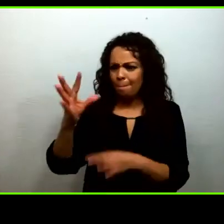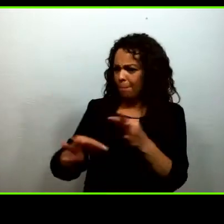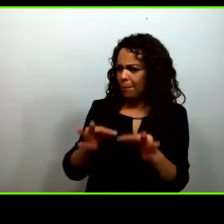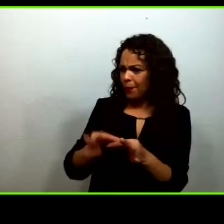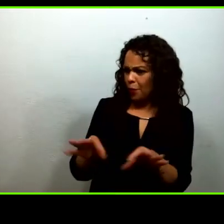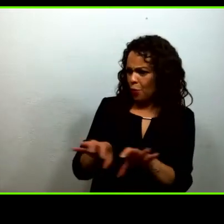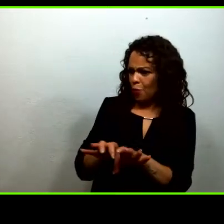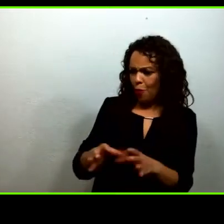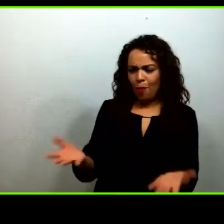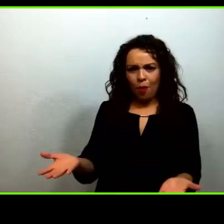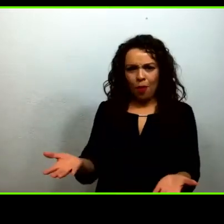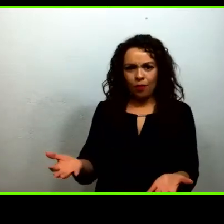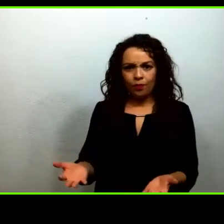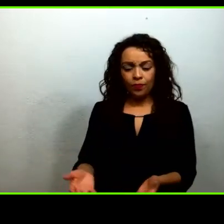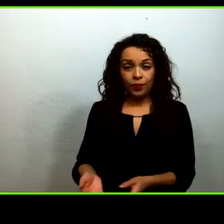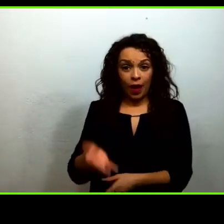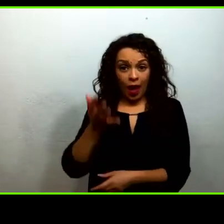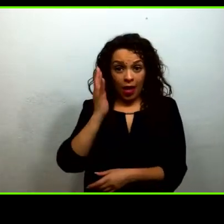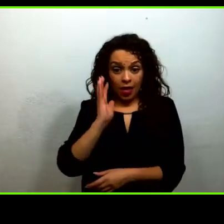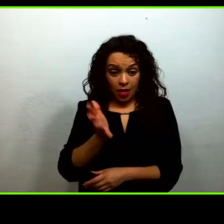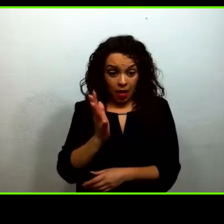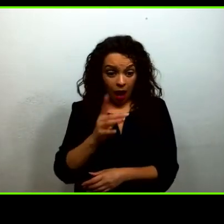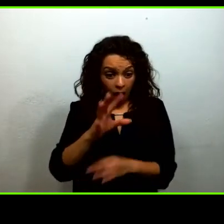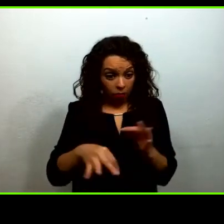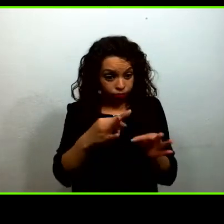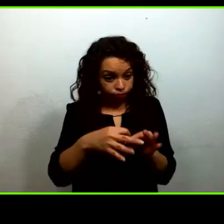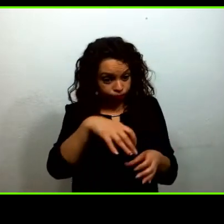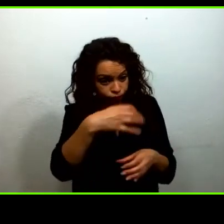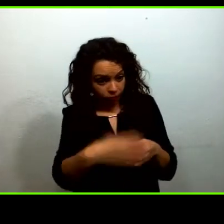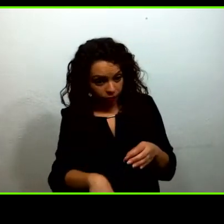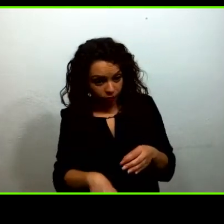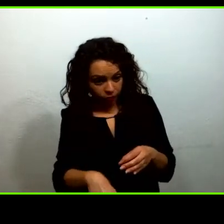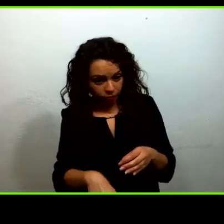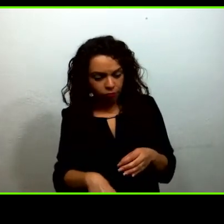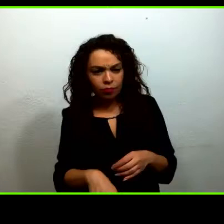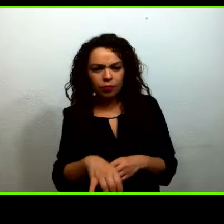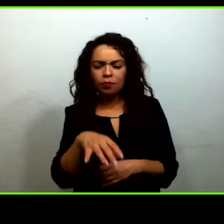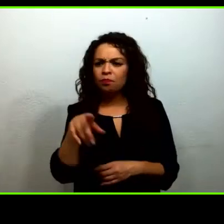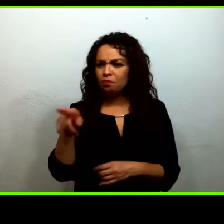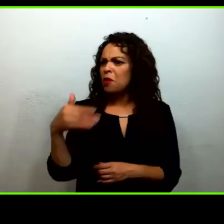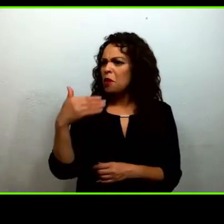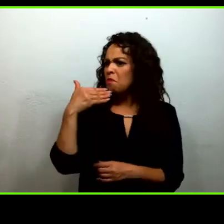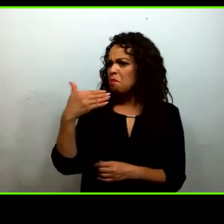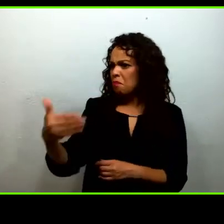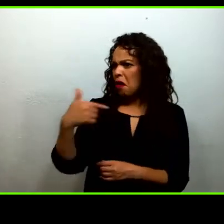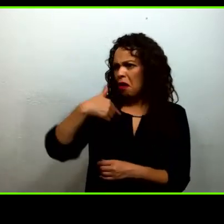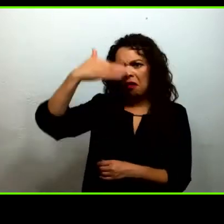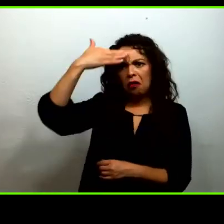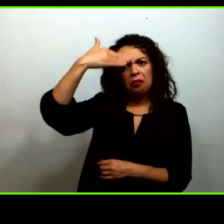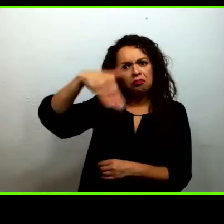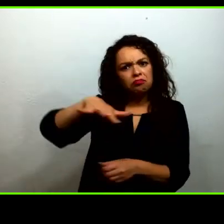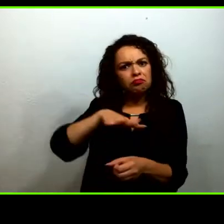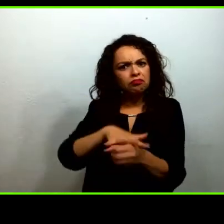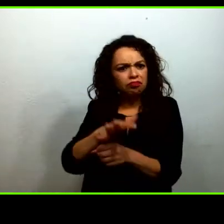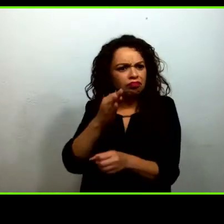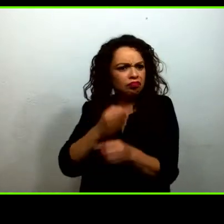ciclo y son capaces de dominar un tema, la metodología incluye que ellos